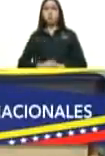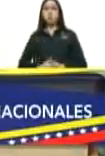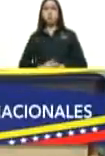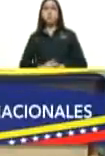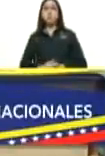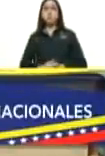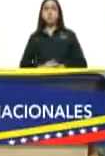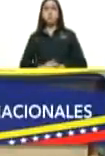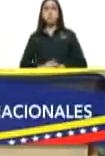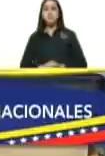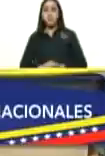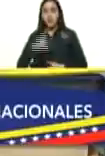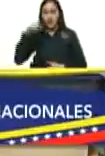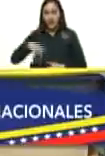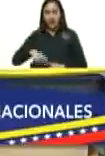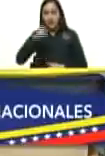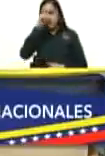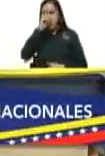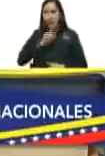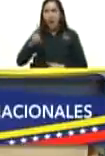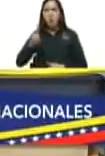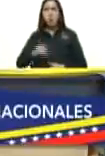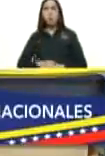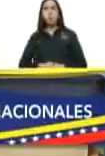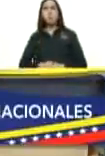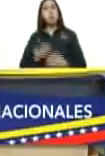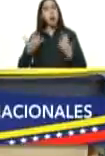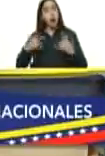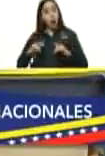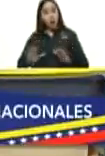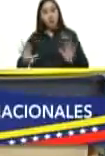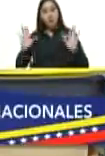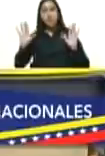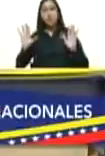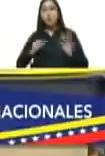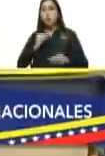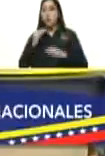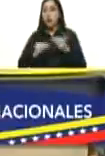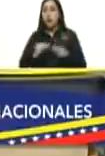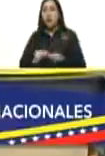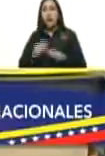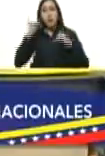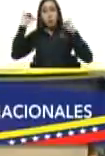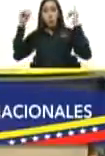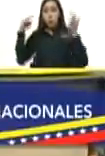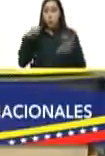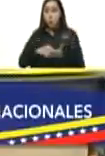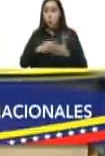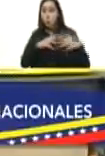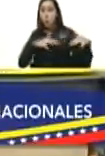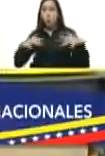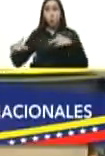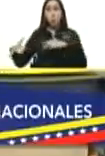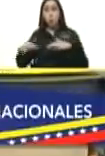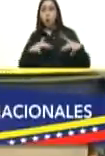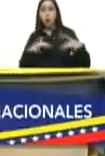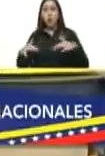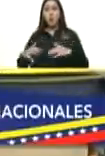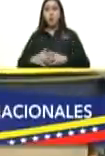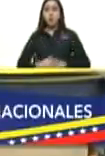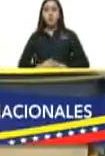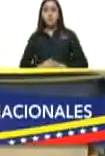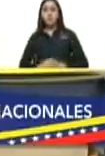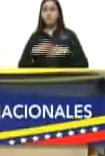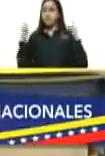este año 2021 quizás por ser el bicentenario de la victoria de la